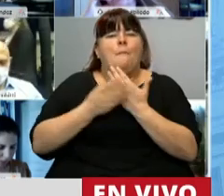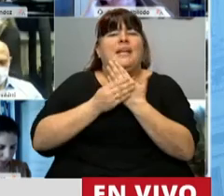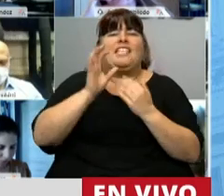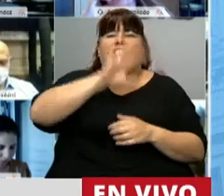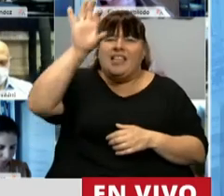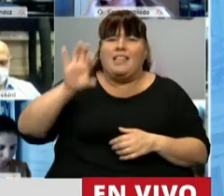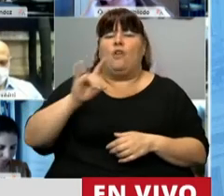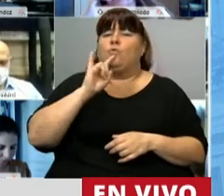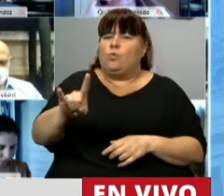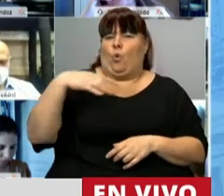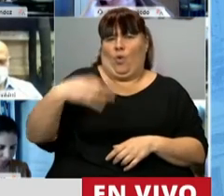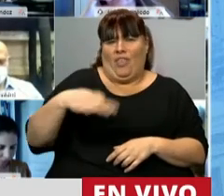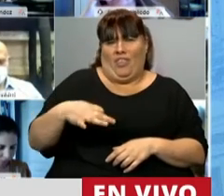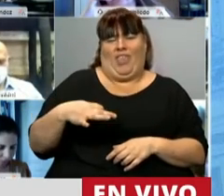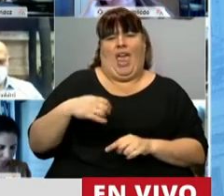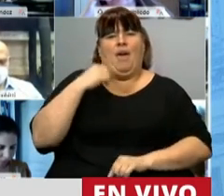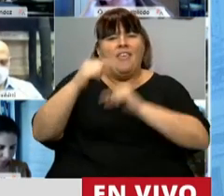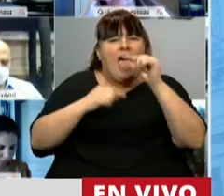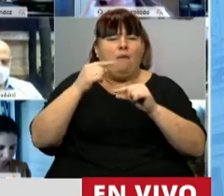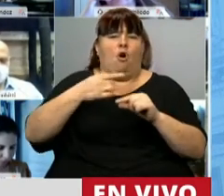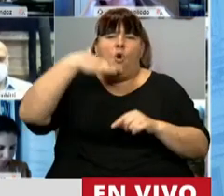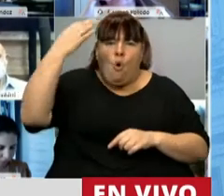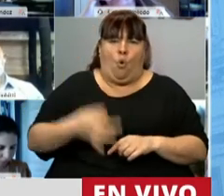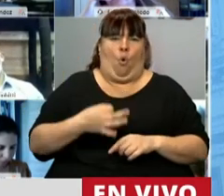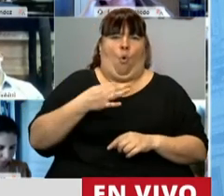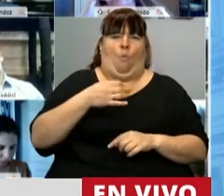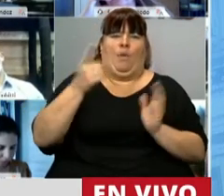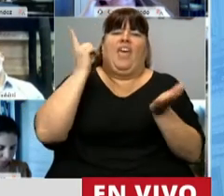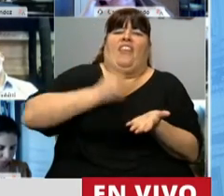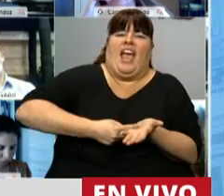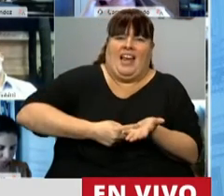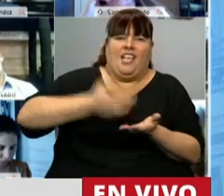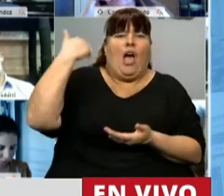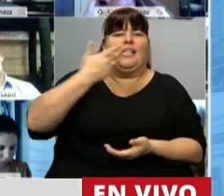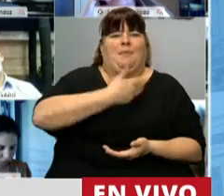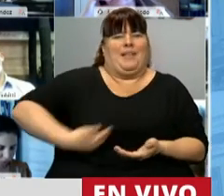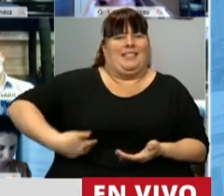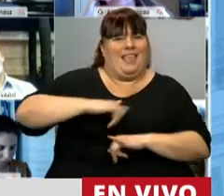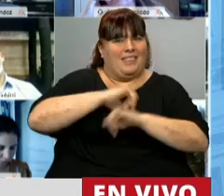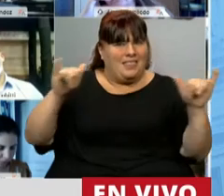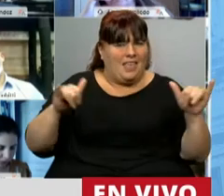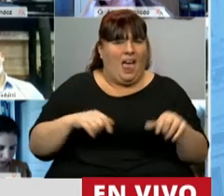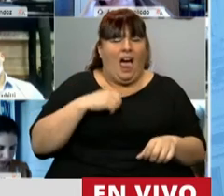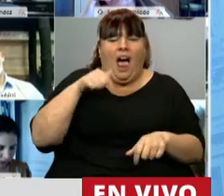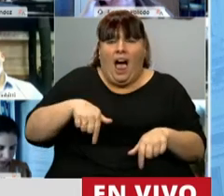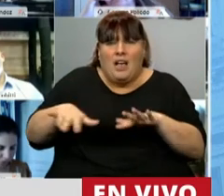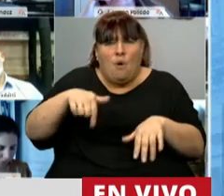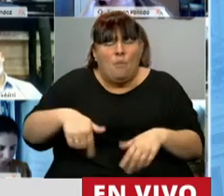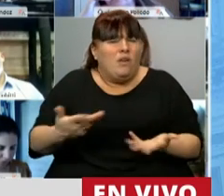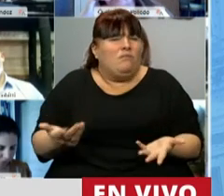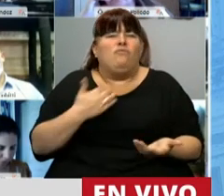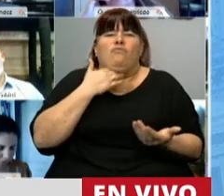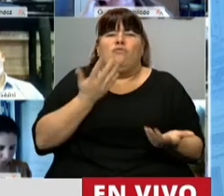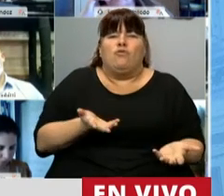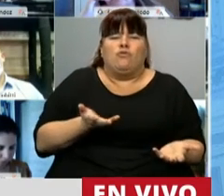del Interior que debería racionalmente hacer cumplir el propio decreto que emitió el presidente. Y a esta altura de la circunstancia uno